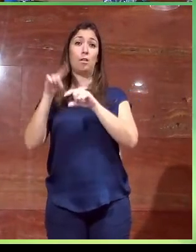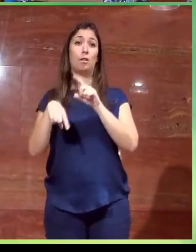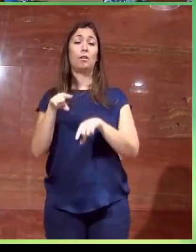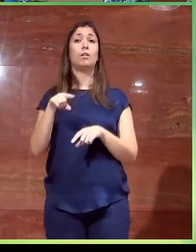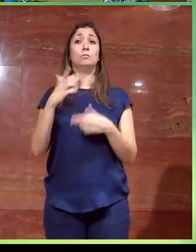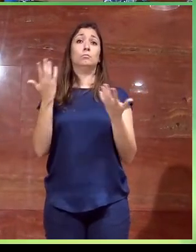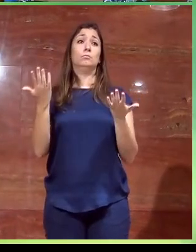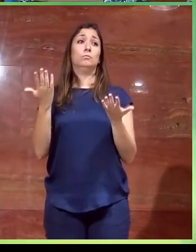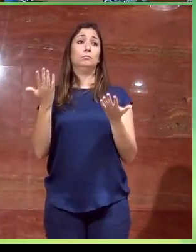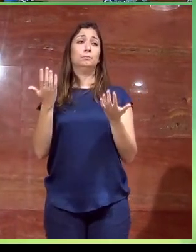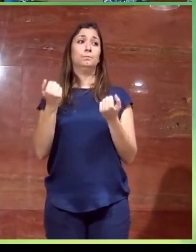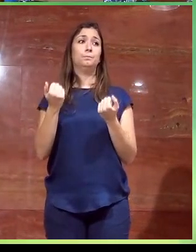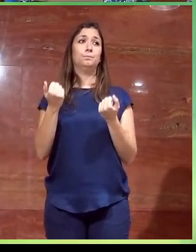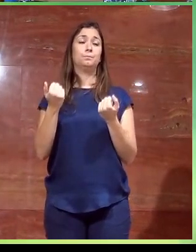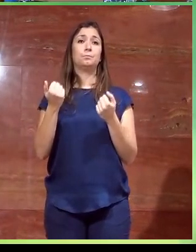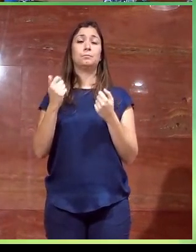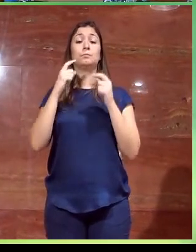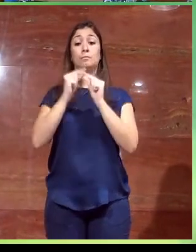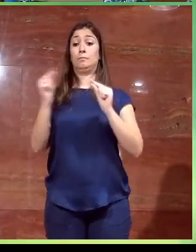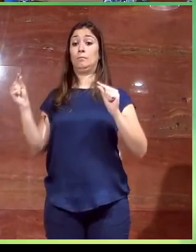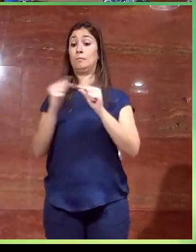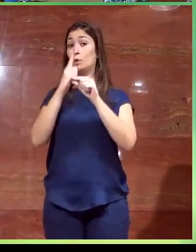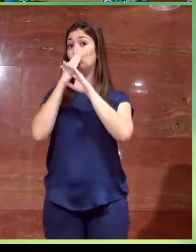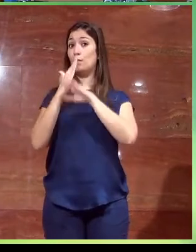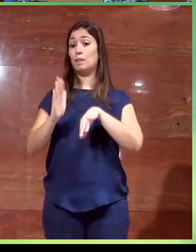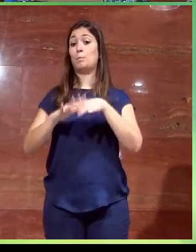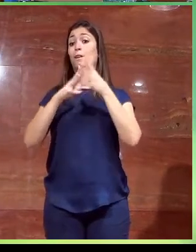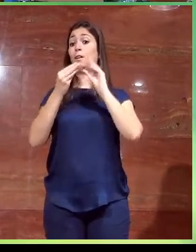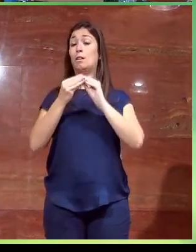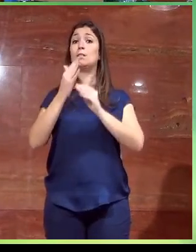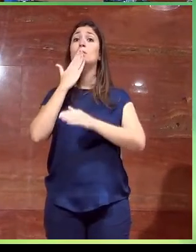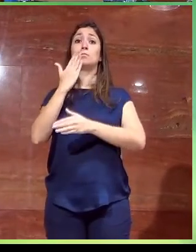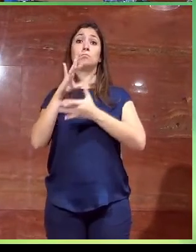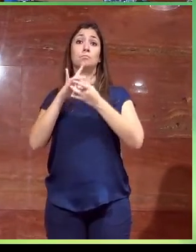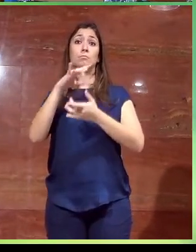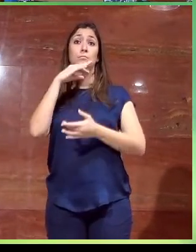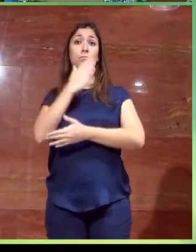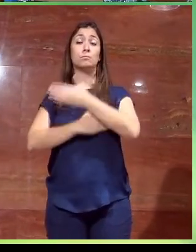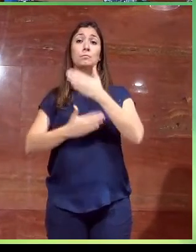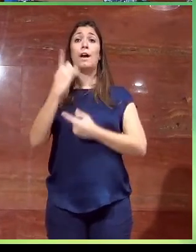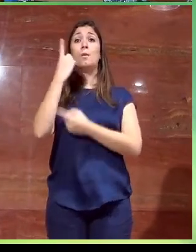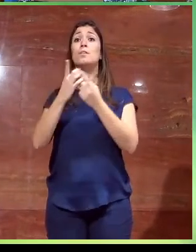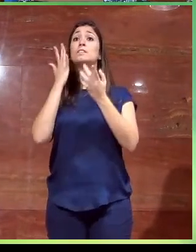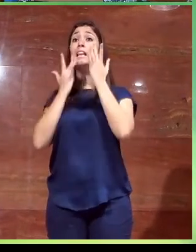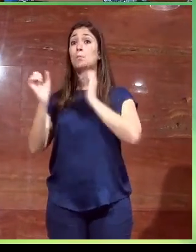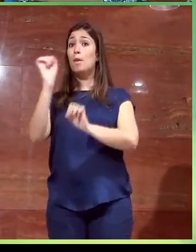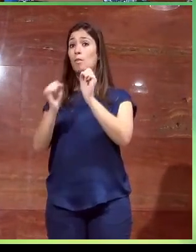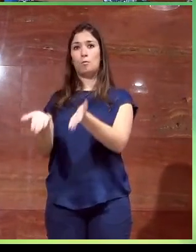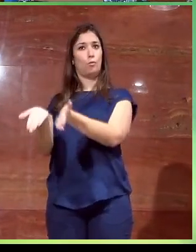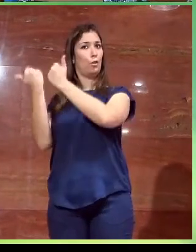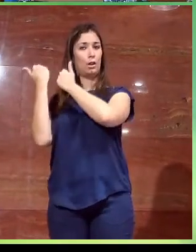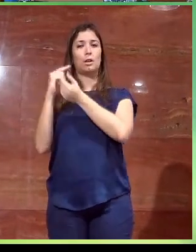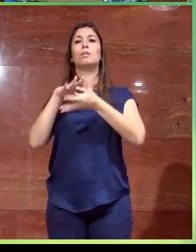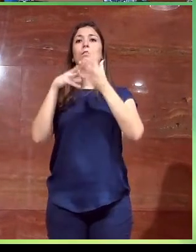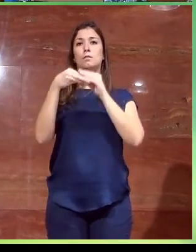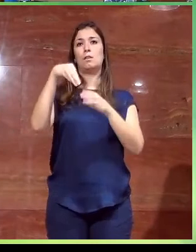y para poder tener las dimensiones suficientes para hacer el aseo adaptado pues teníamos que eliminar en algunos casos los cuartos de limpieza por dotarlos en